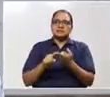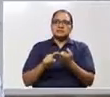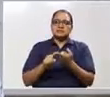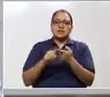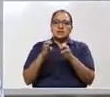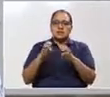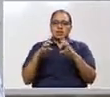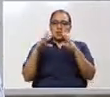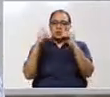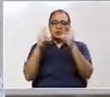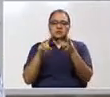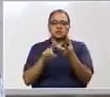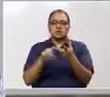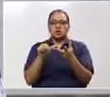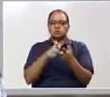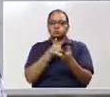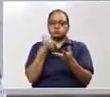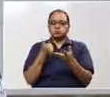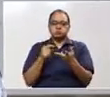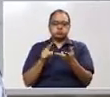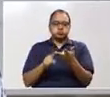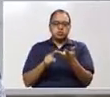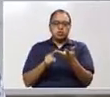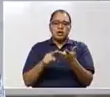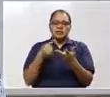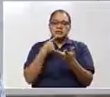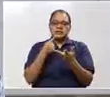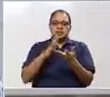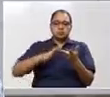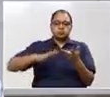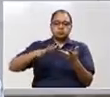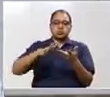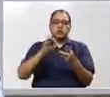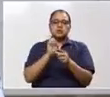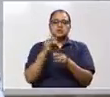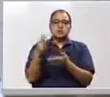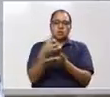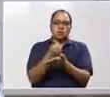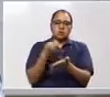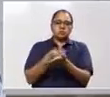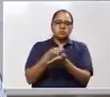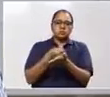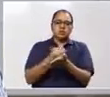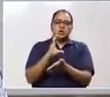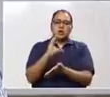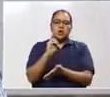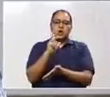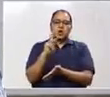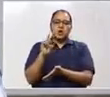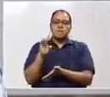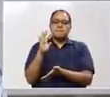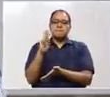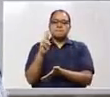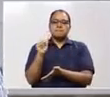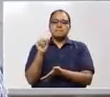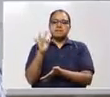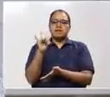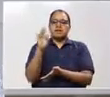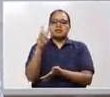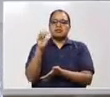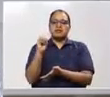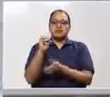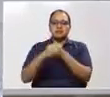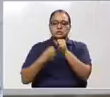educativo y la contribución social del sector cooperativo del período fiscal correspondiente al año